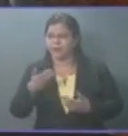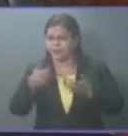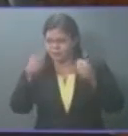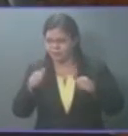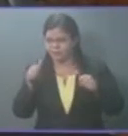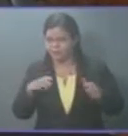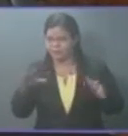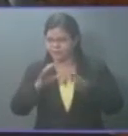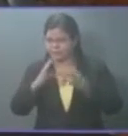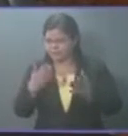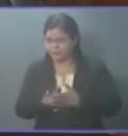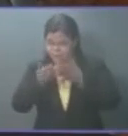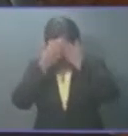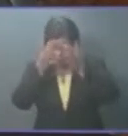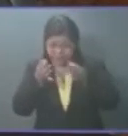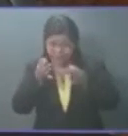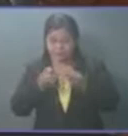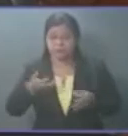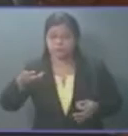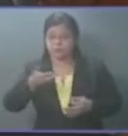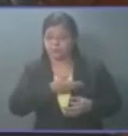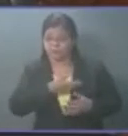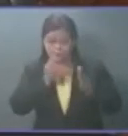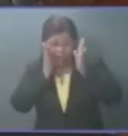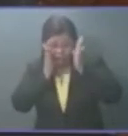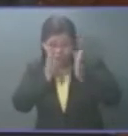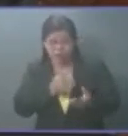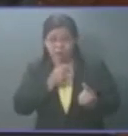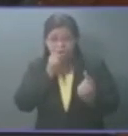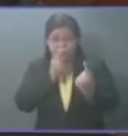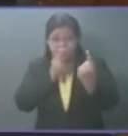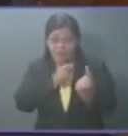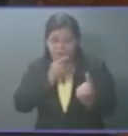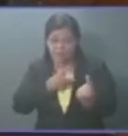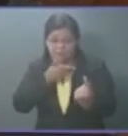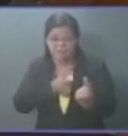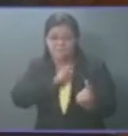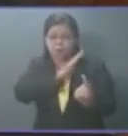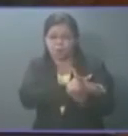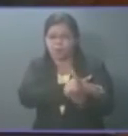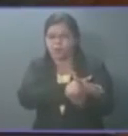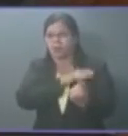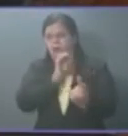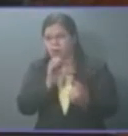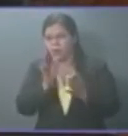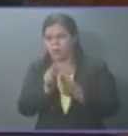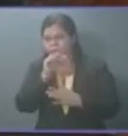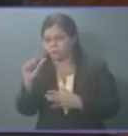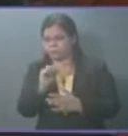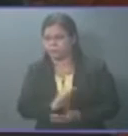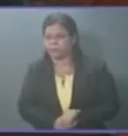centralizar el poder en una sola persona o en un solo órgano de Estado.